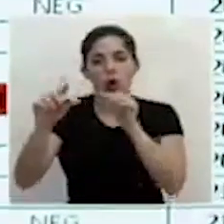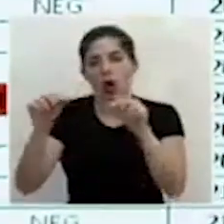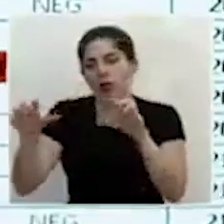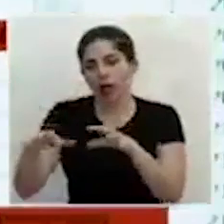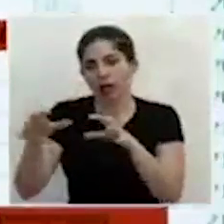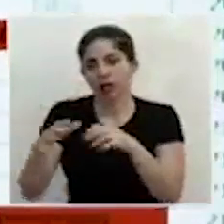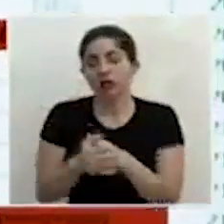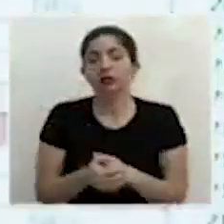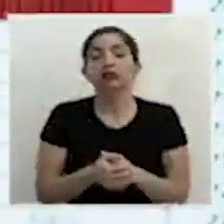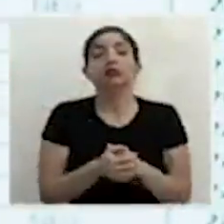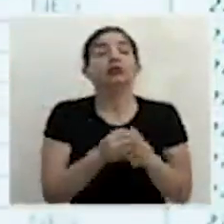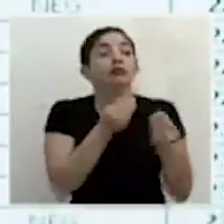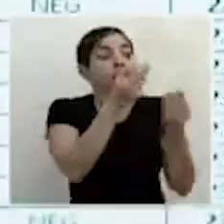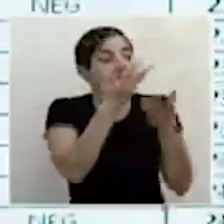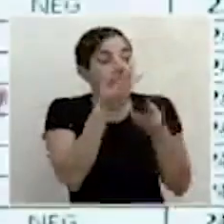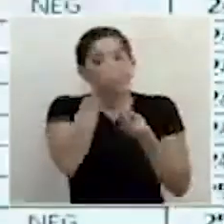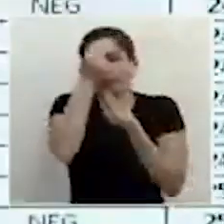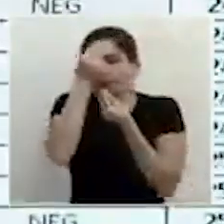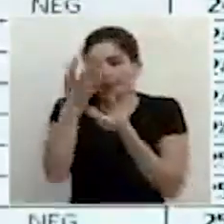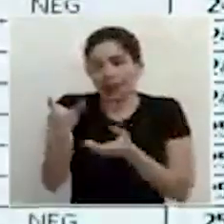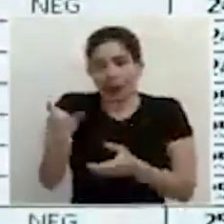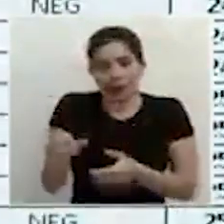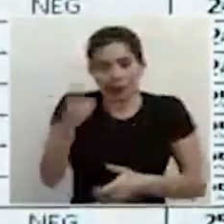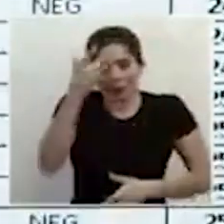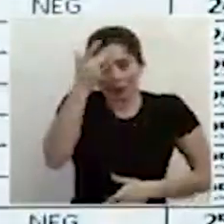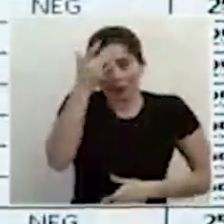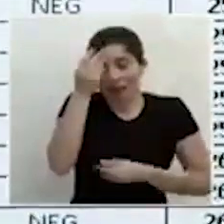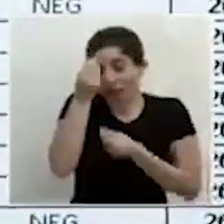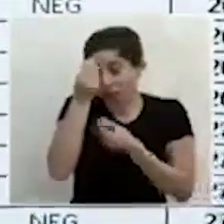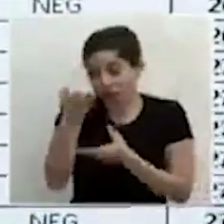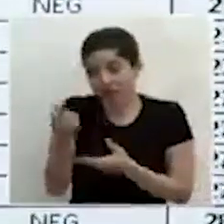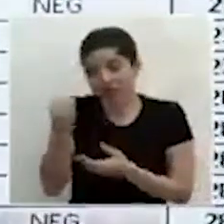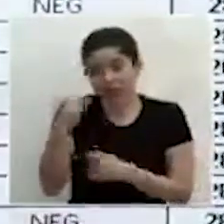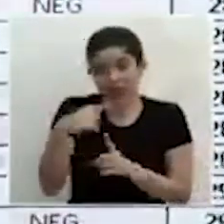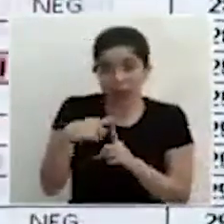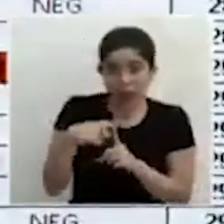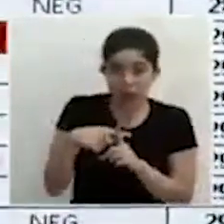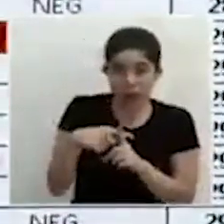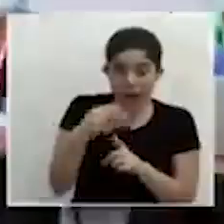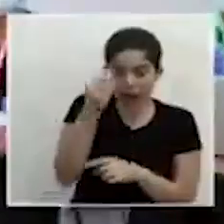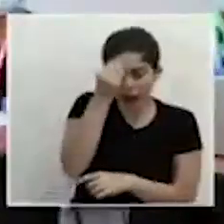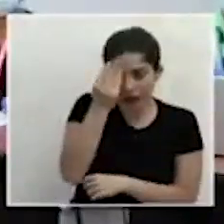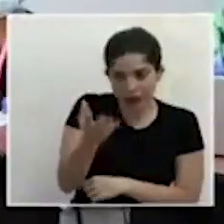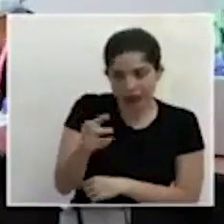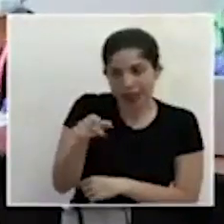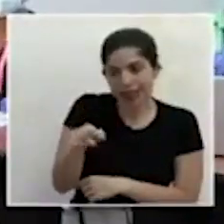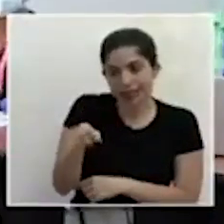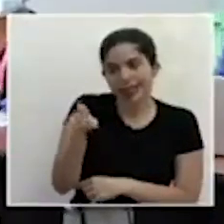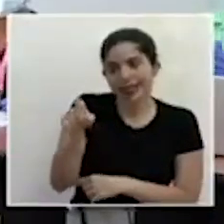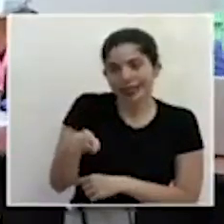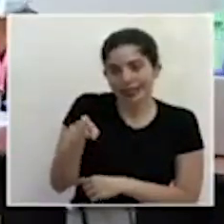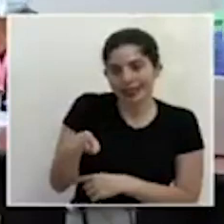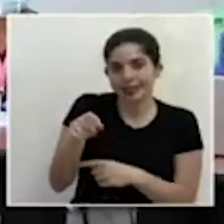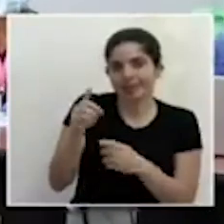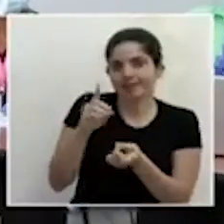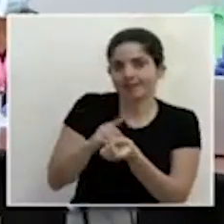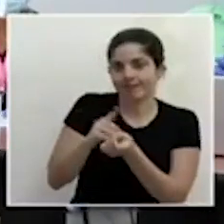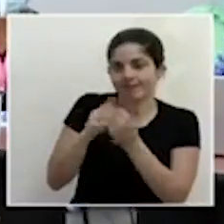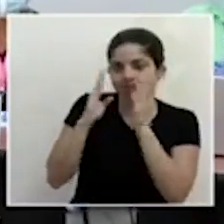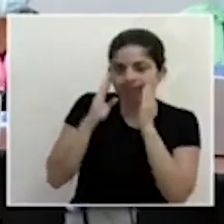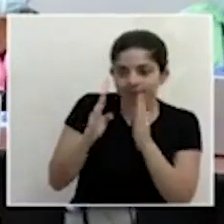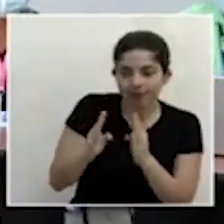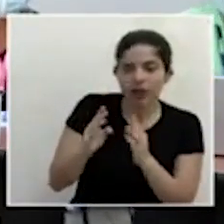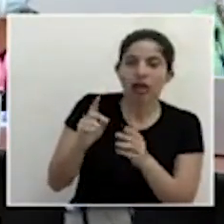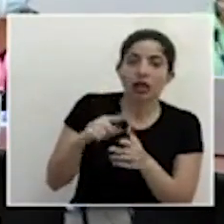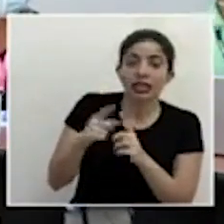Se comunica el resultado al paciente si es positivo y obviamente requiere de atención médica, entonces